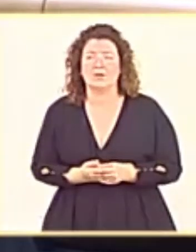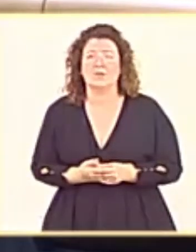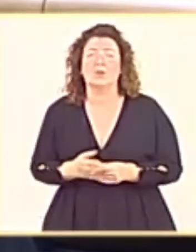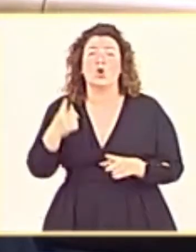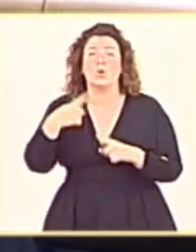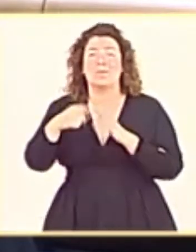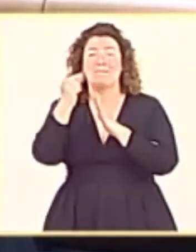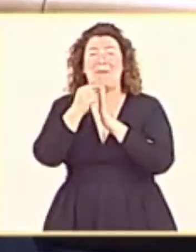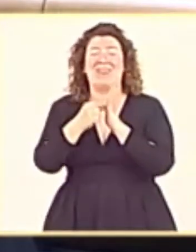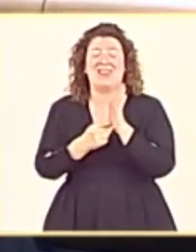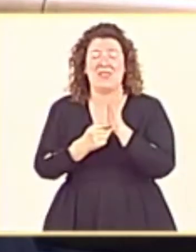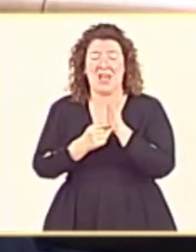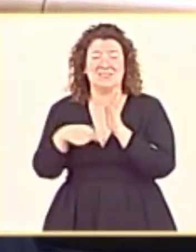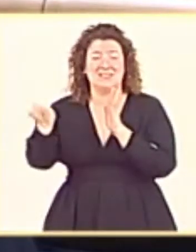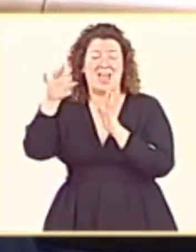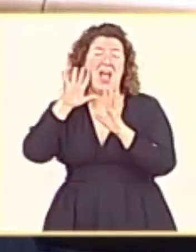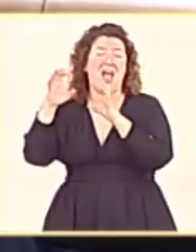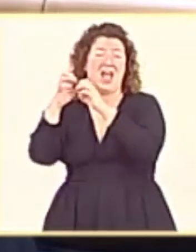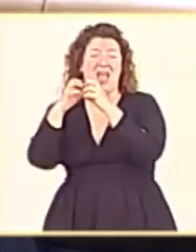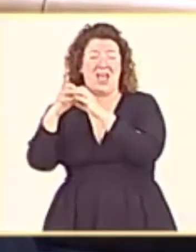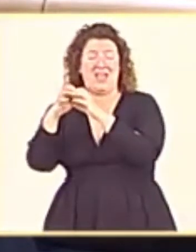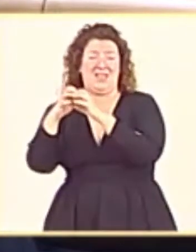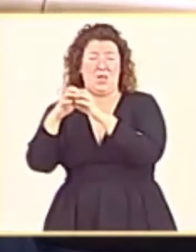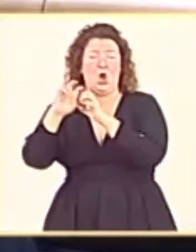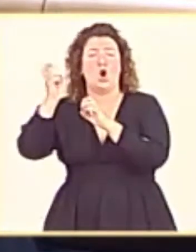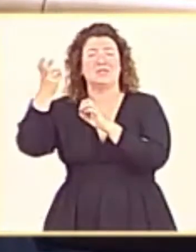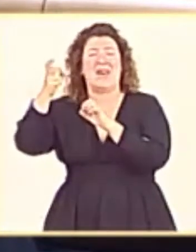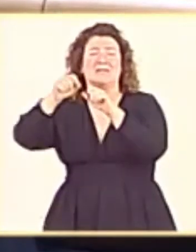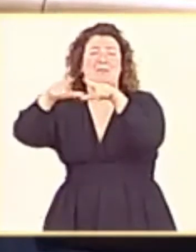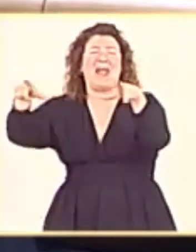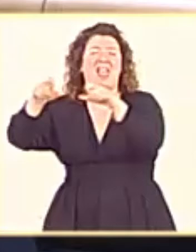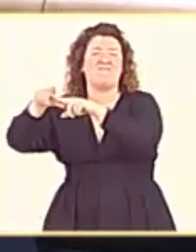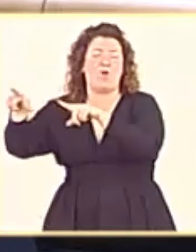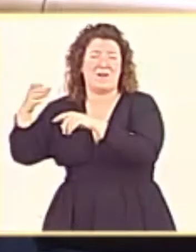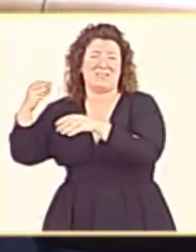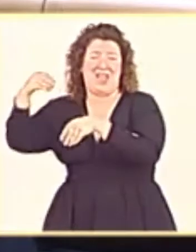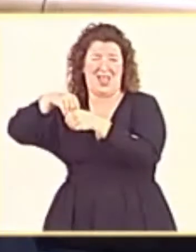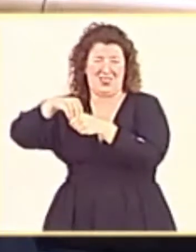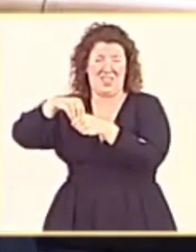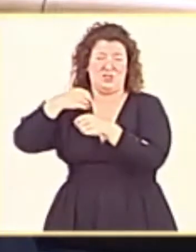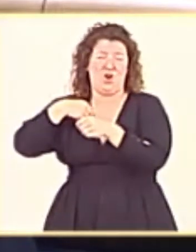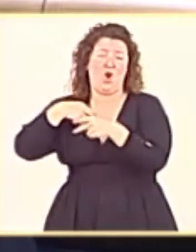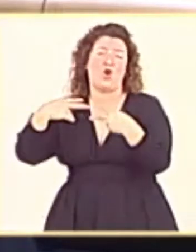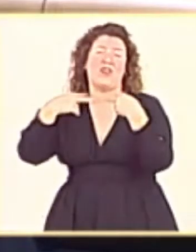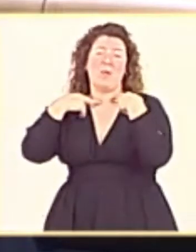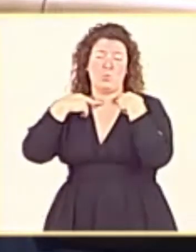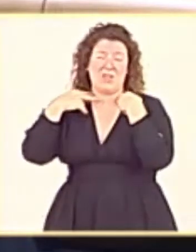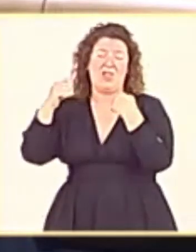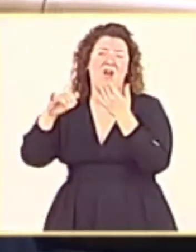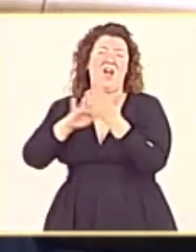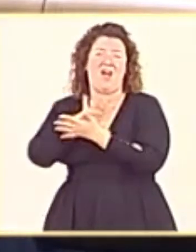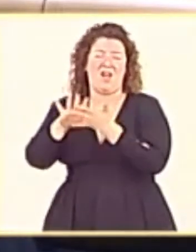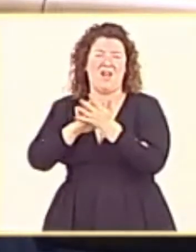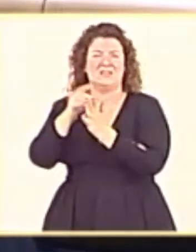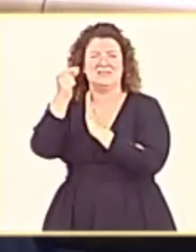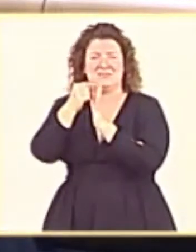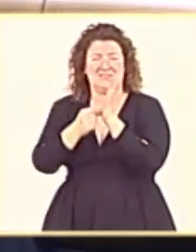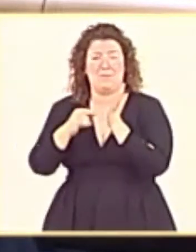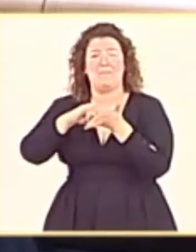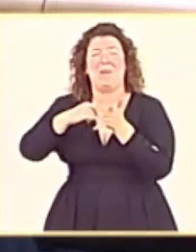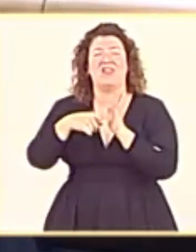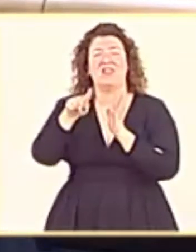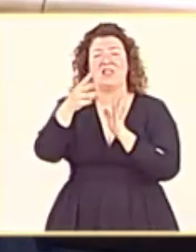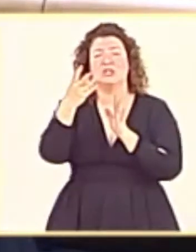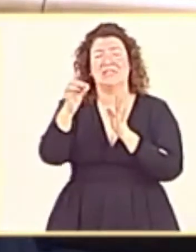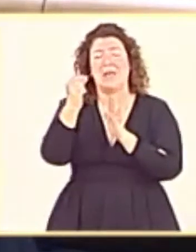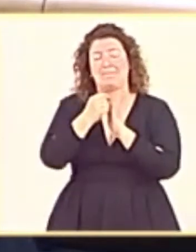muchas de las medidas que ustedes plantearon, junto con otras plataformas, aparecen recogidas en ese plan de 130 medidas, que